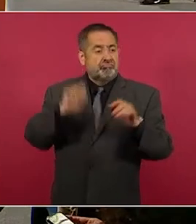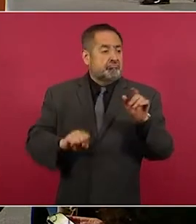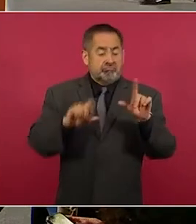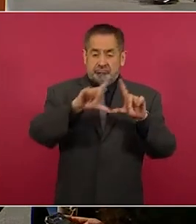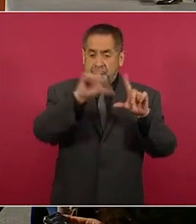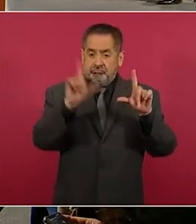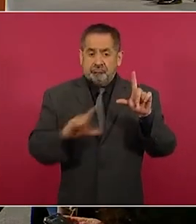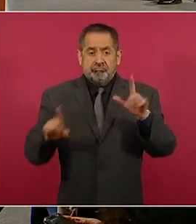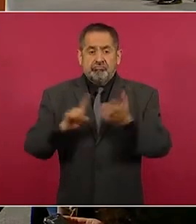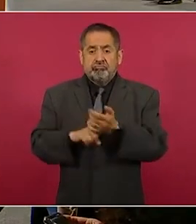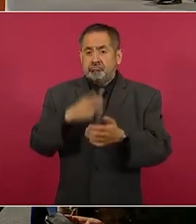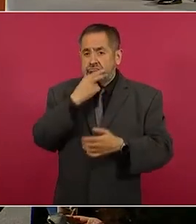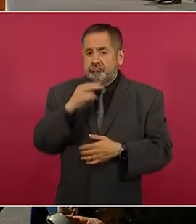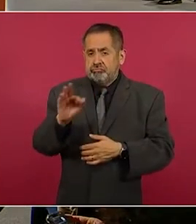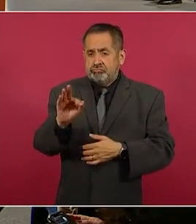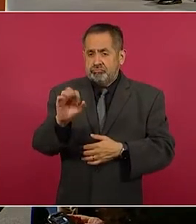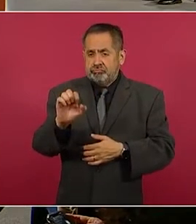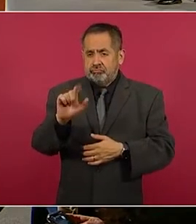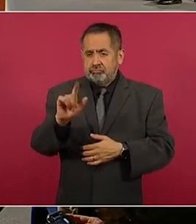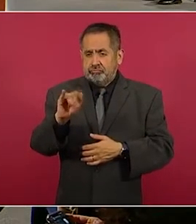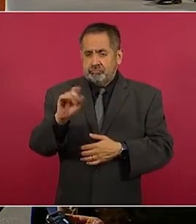Felipe Carrillo Puerto.